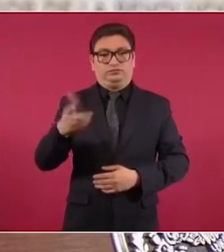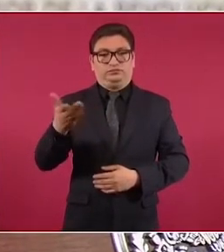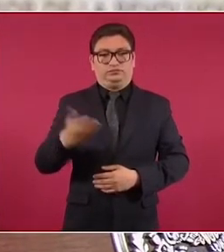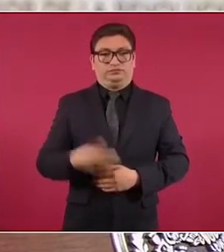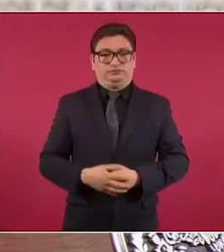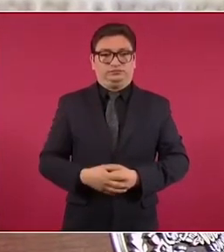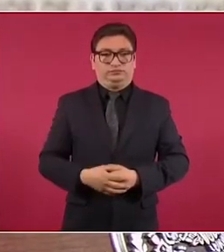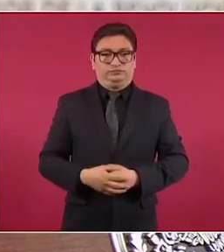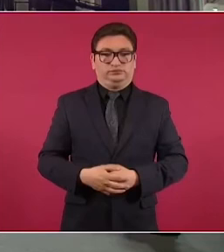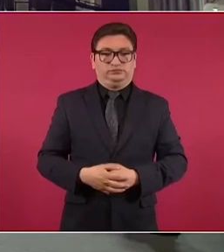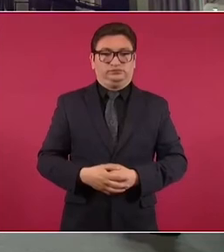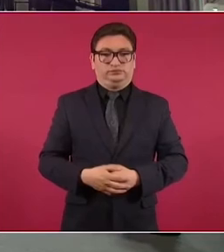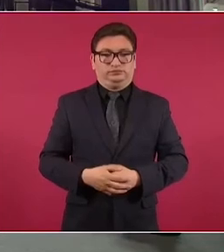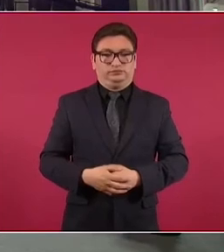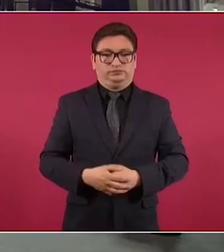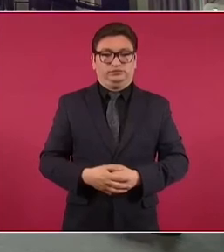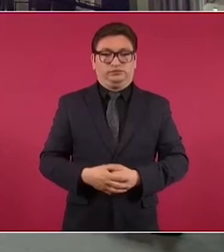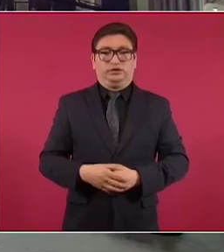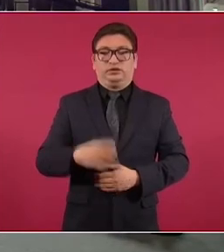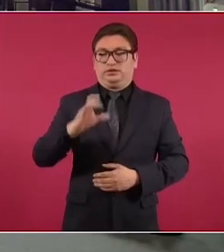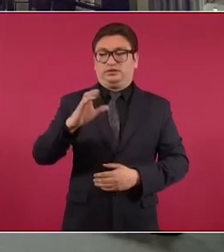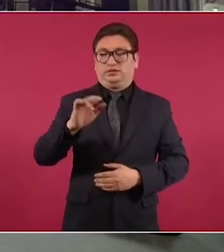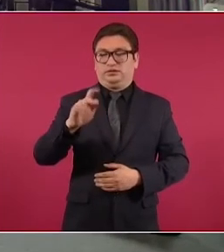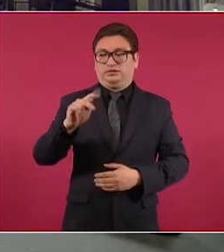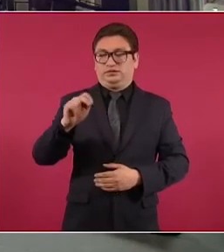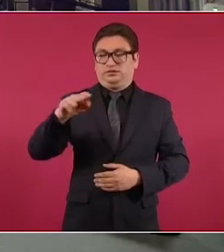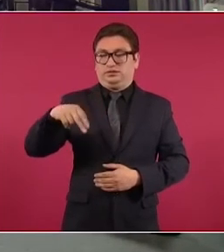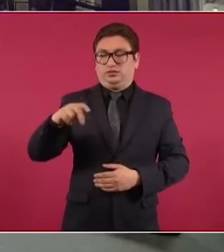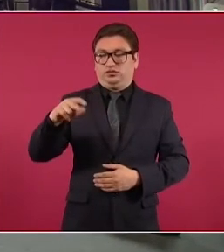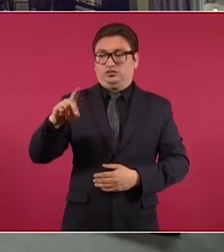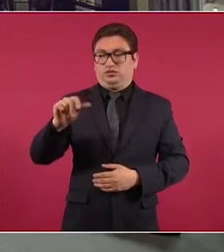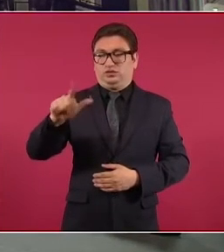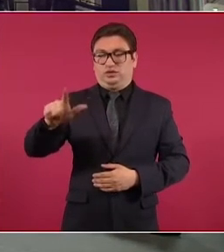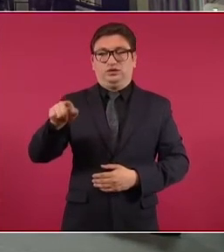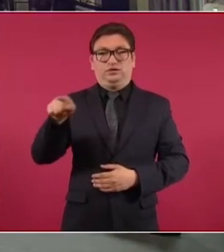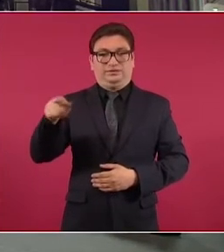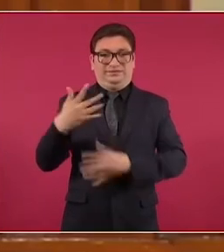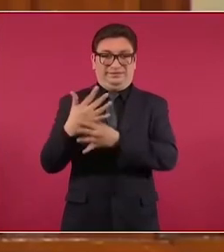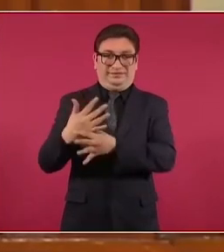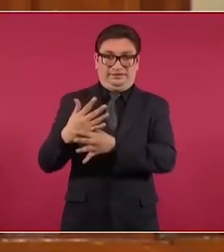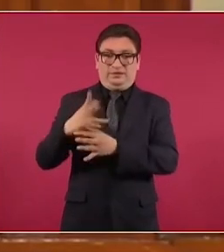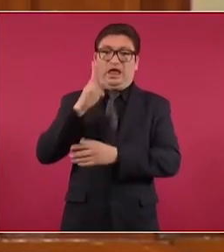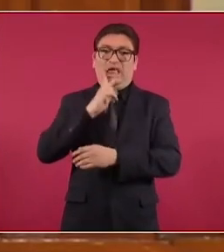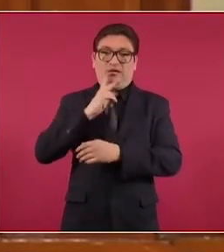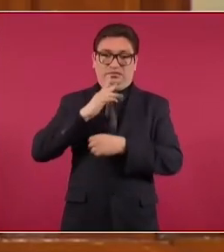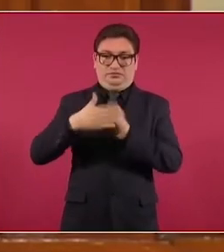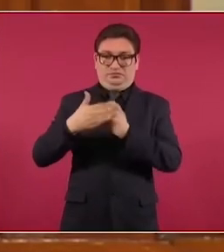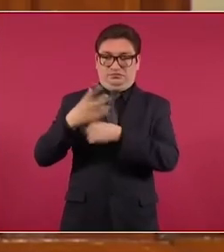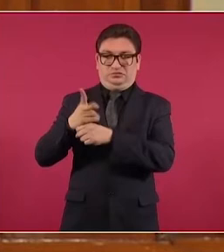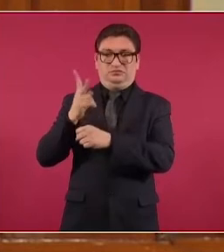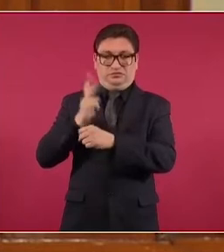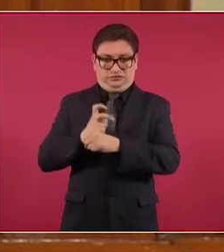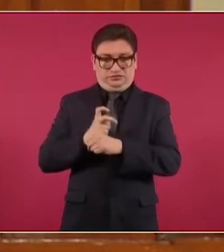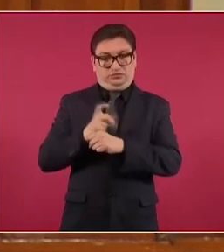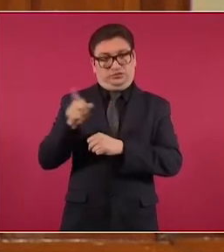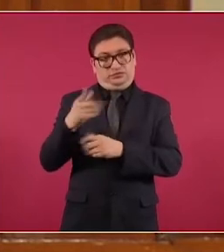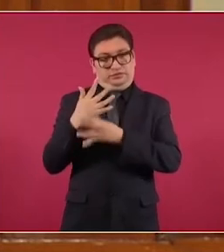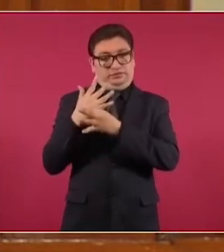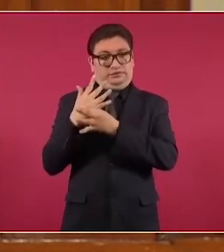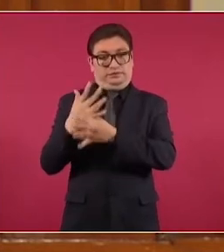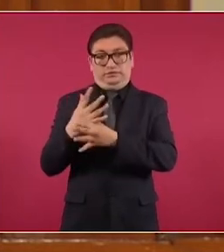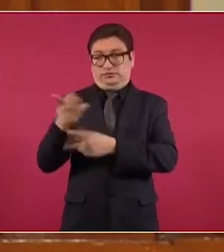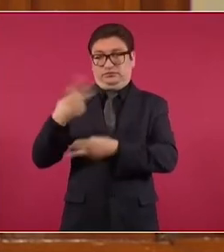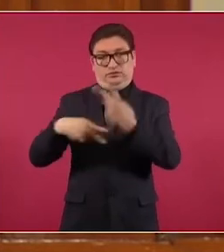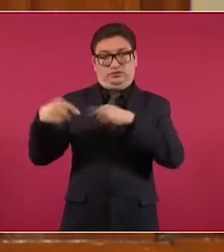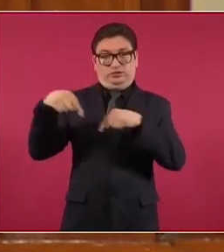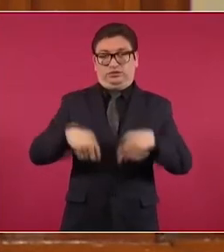¿Ah? A Cristian Nodal. Sí. Para ver si lo invitamos. Ya dijo que no va a cobrar,